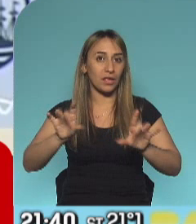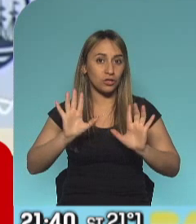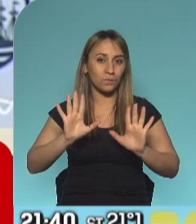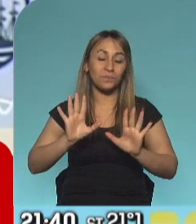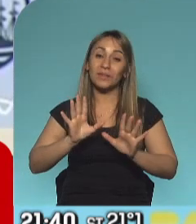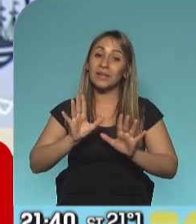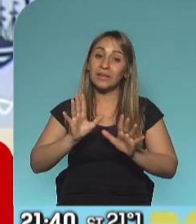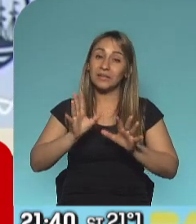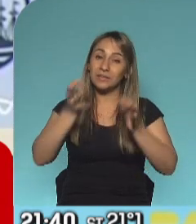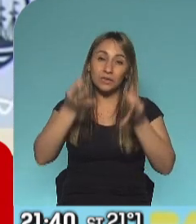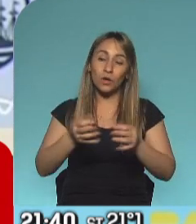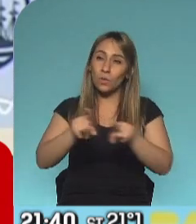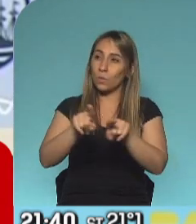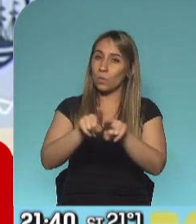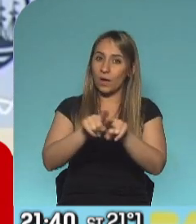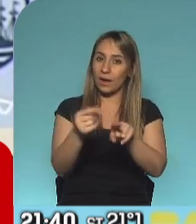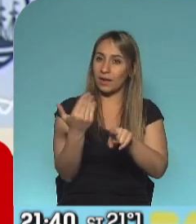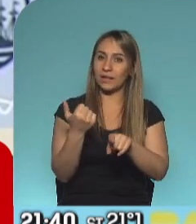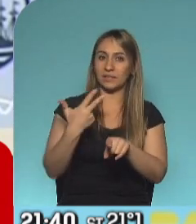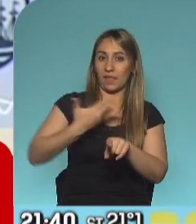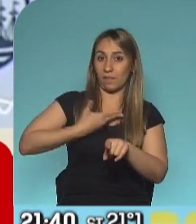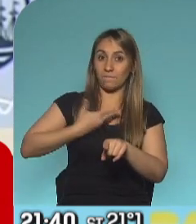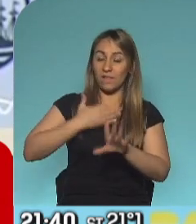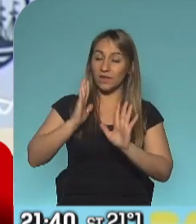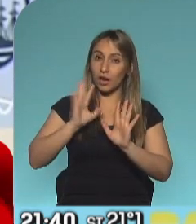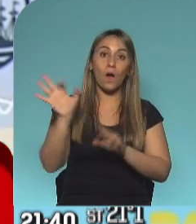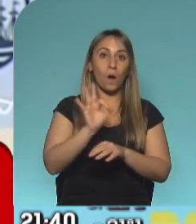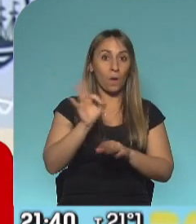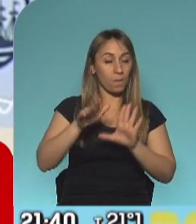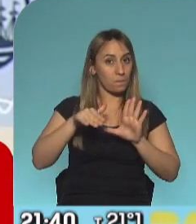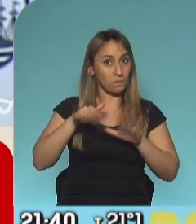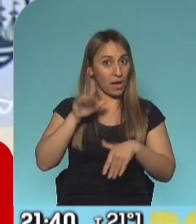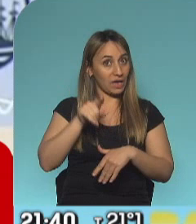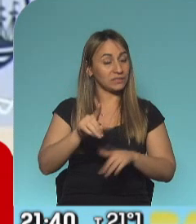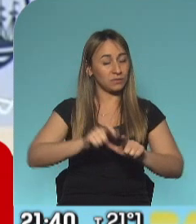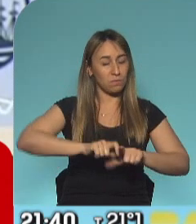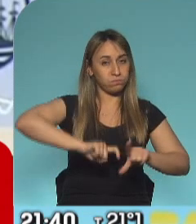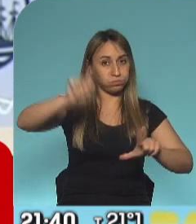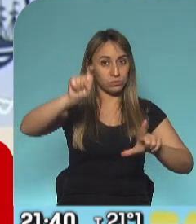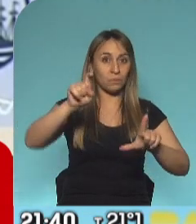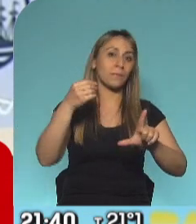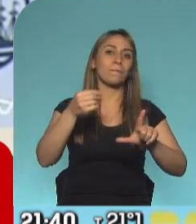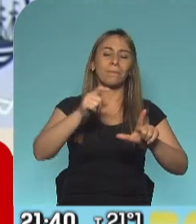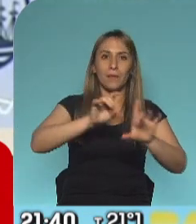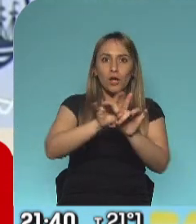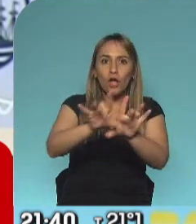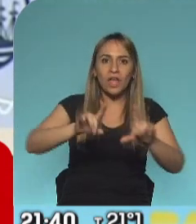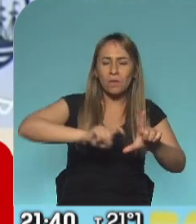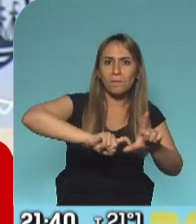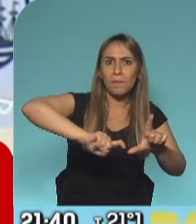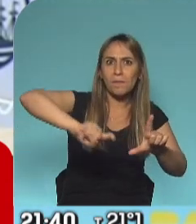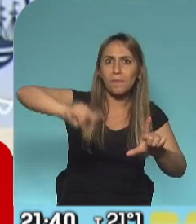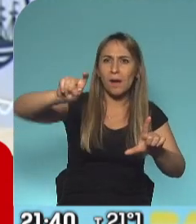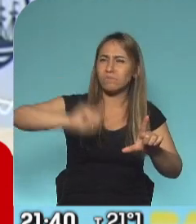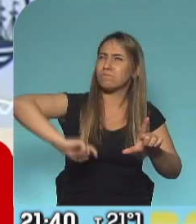tenido números similares al pico que tuvimos el 3 de febrero, o incluso podría haber sido mayor, porque cuando la curva asciende rápidamente, los picos son un